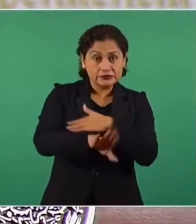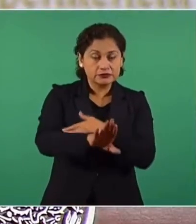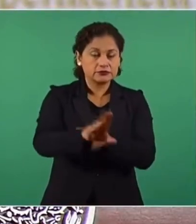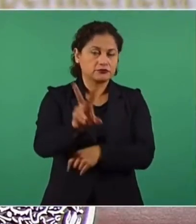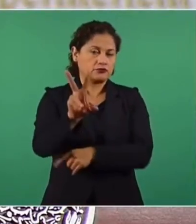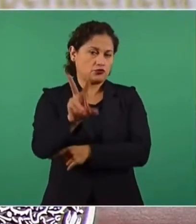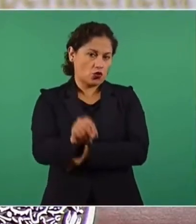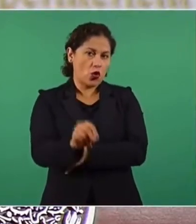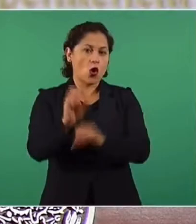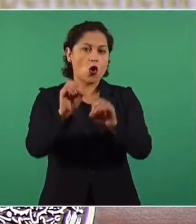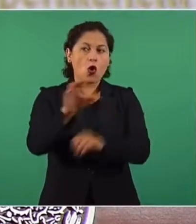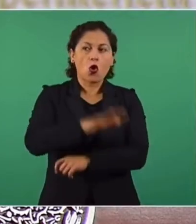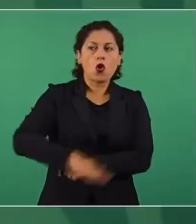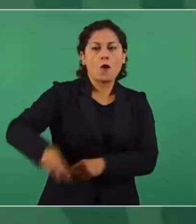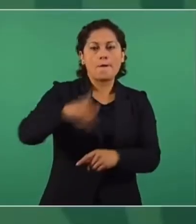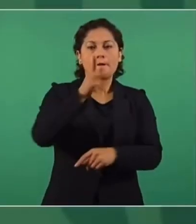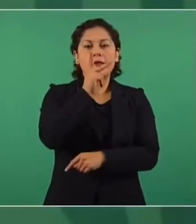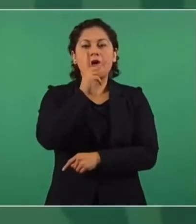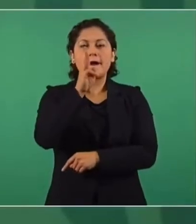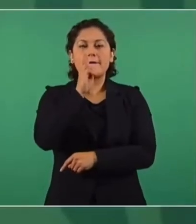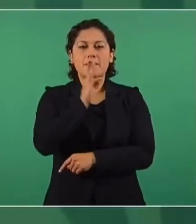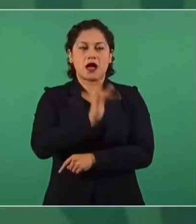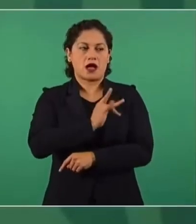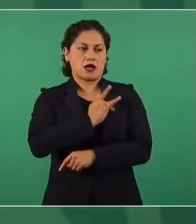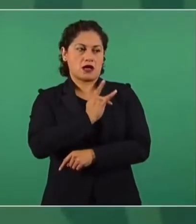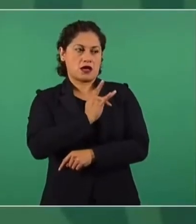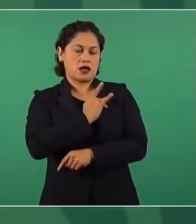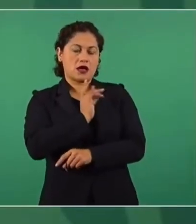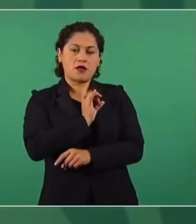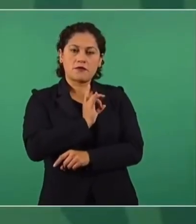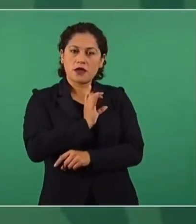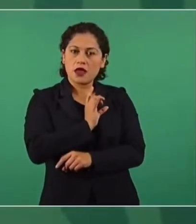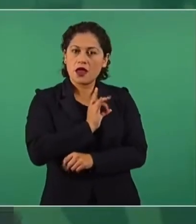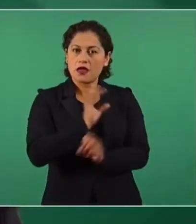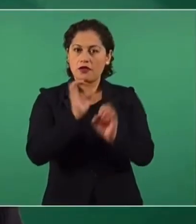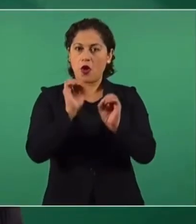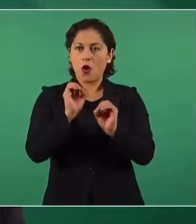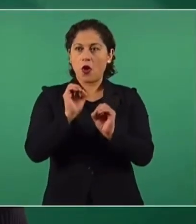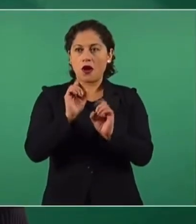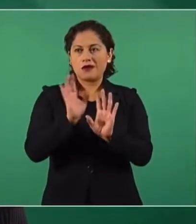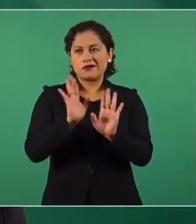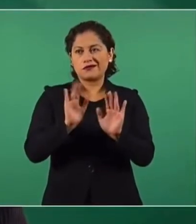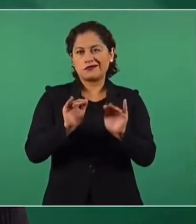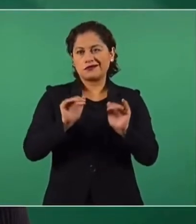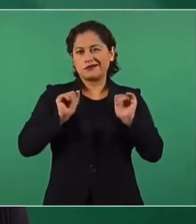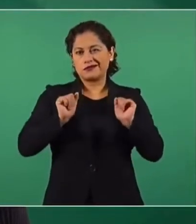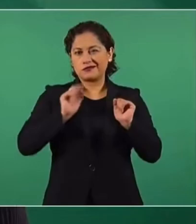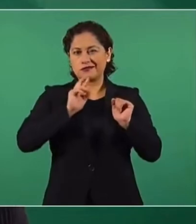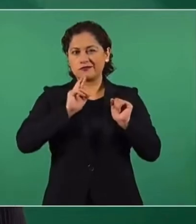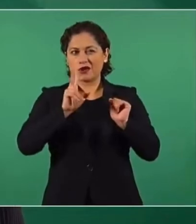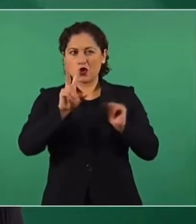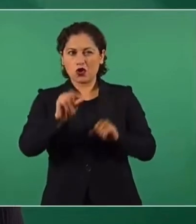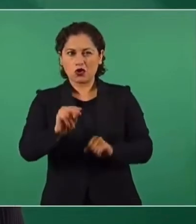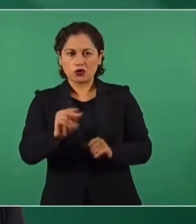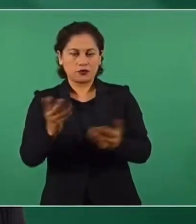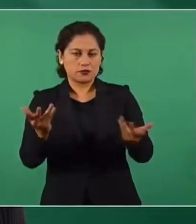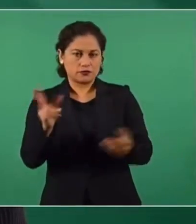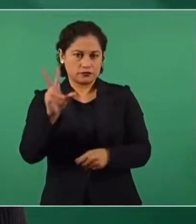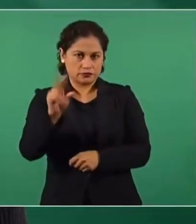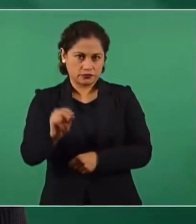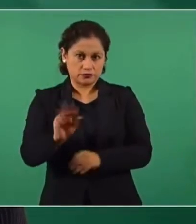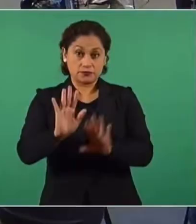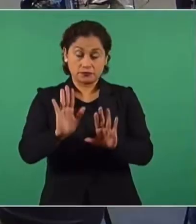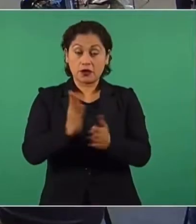padres de familia, por un lado desconfianza y por otro lado a lo mejor el inhibir su asistencia. Y bueno, ya que nuestro presidente fue muy claro,